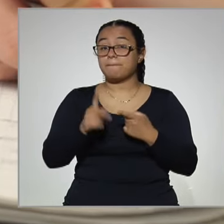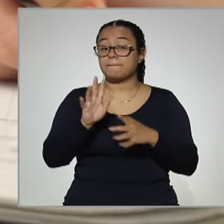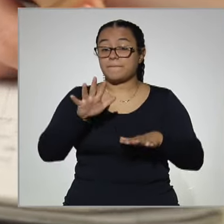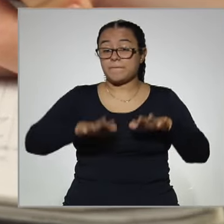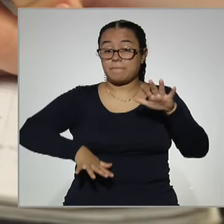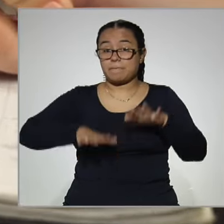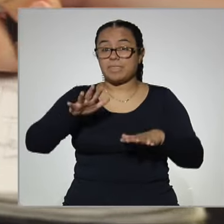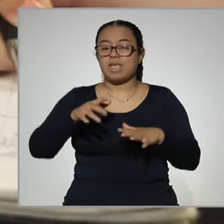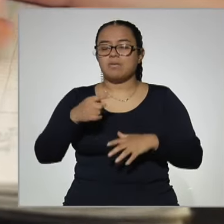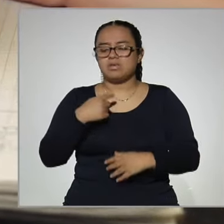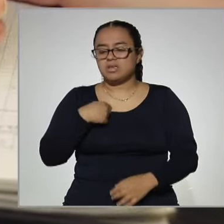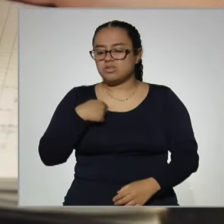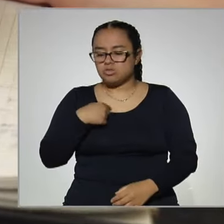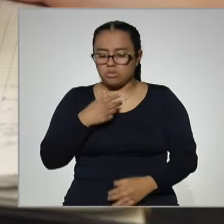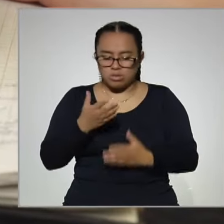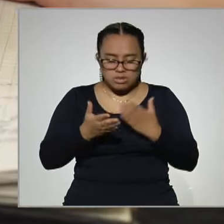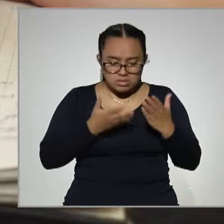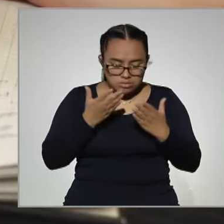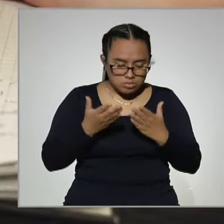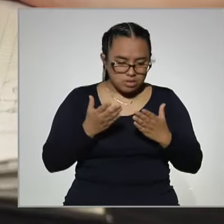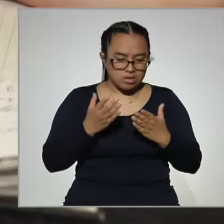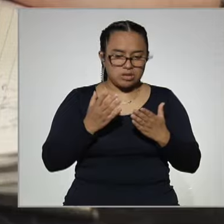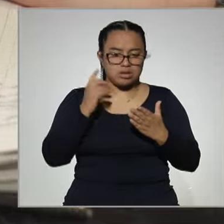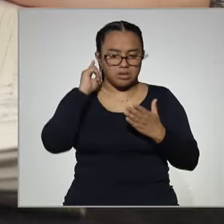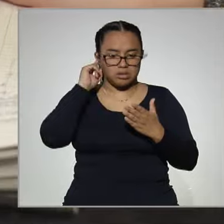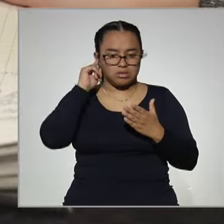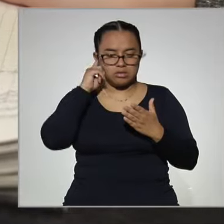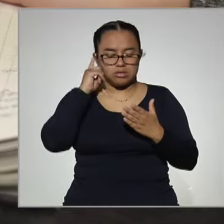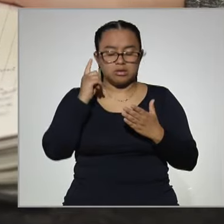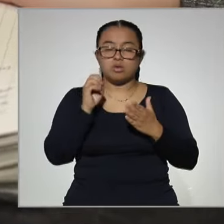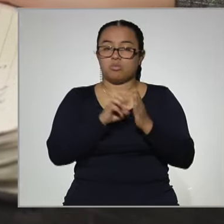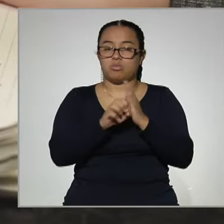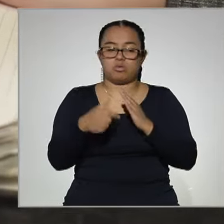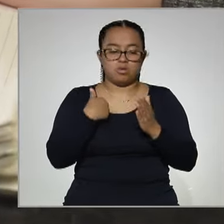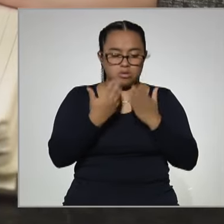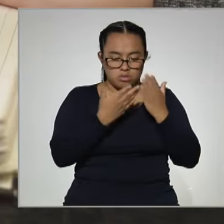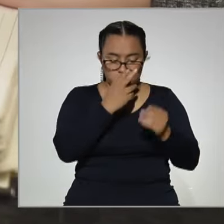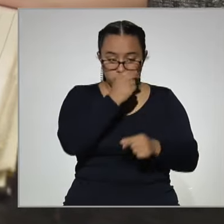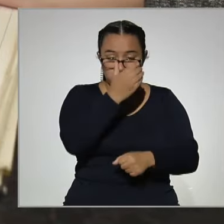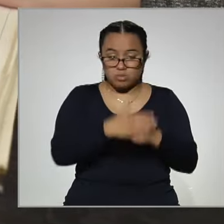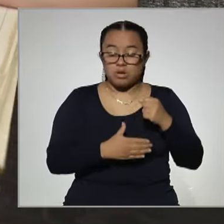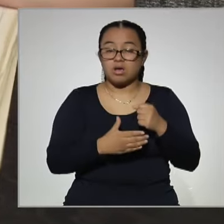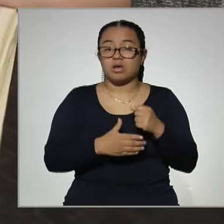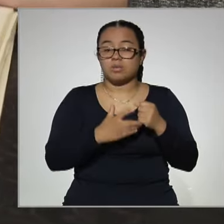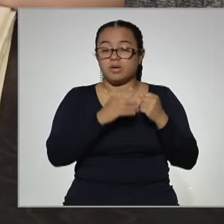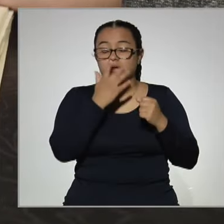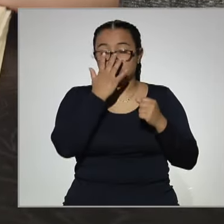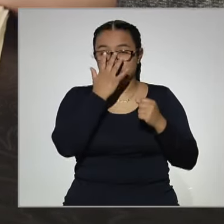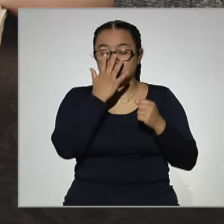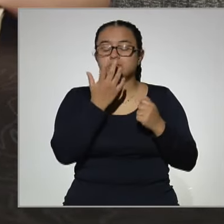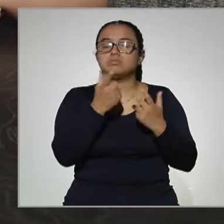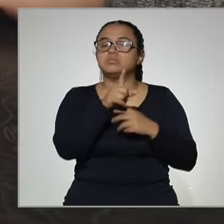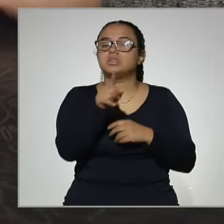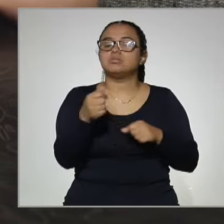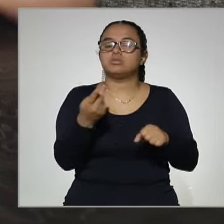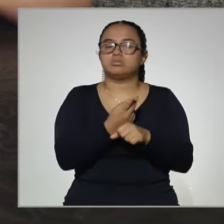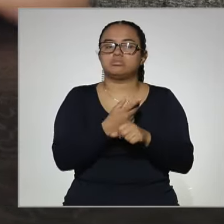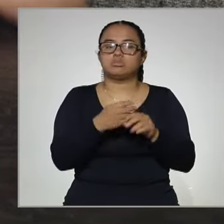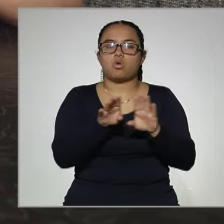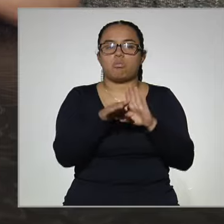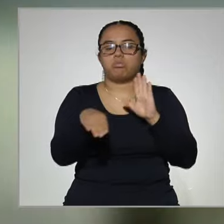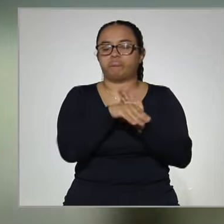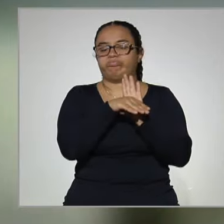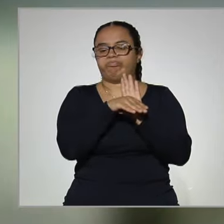el limitarnos y no terminar tus estudios, lo único que hace es truncarte